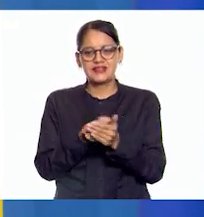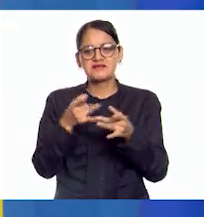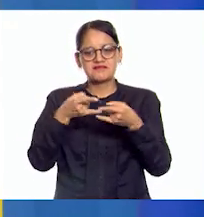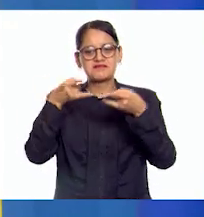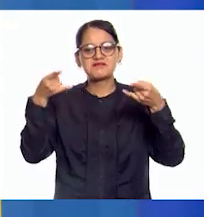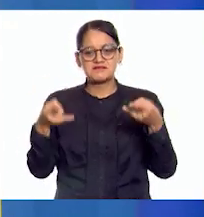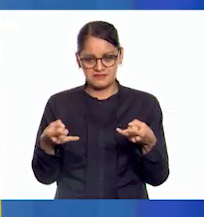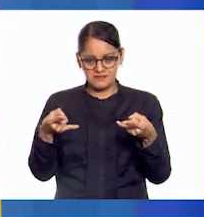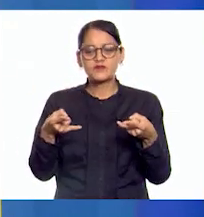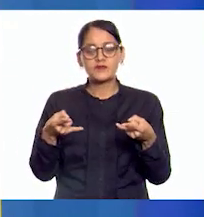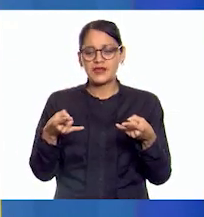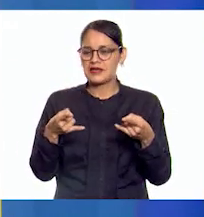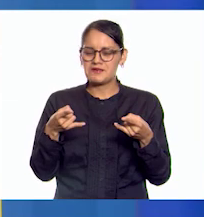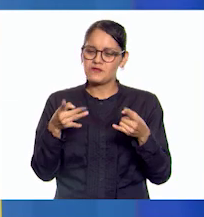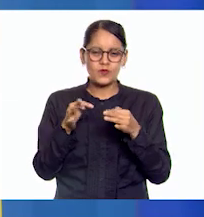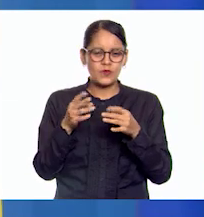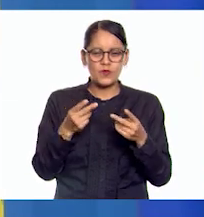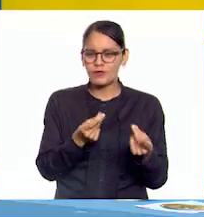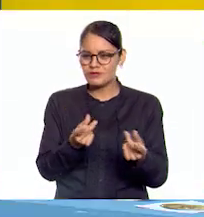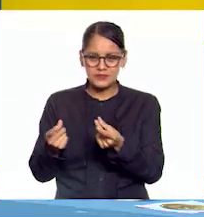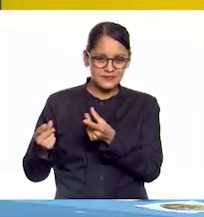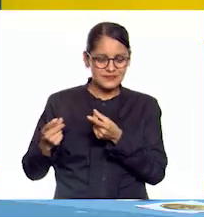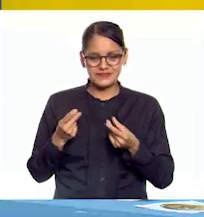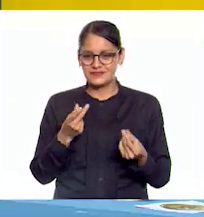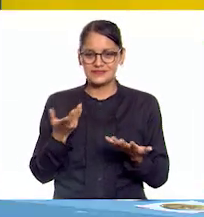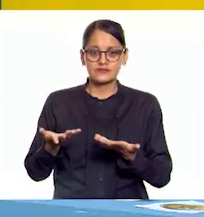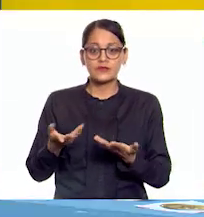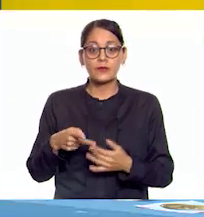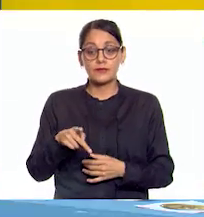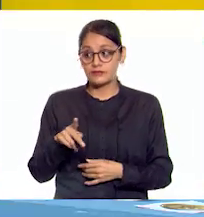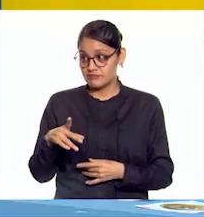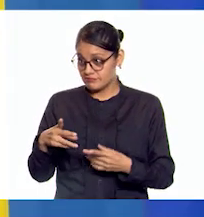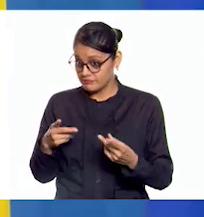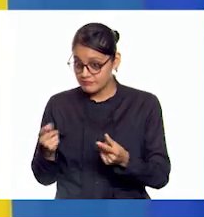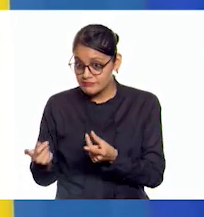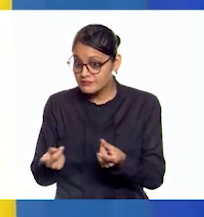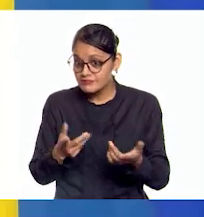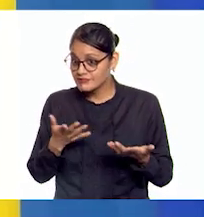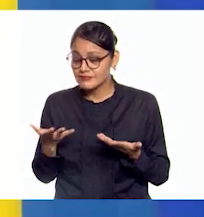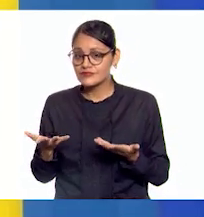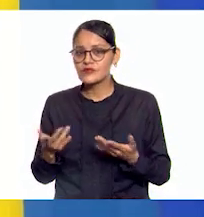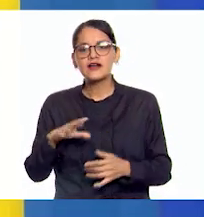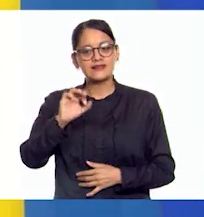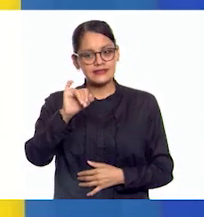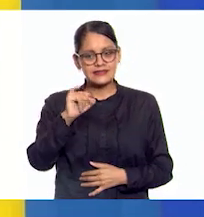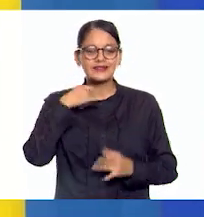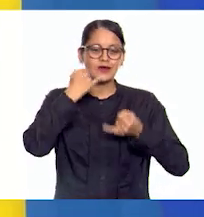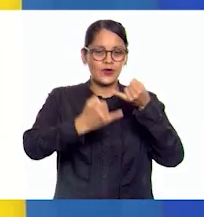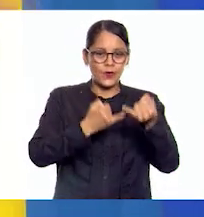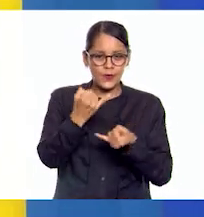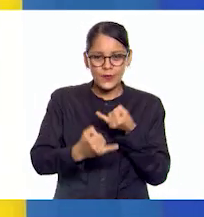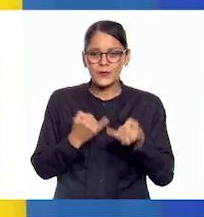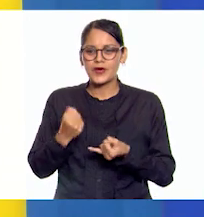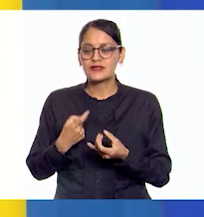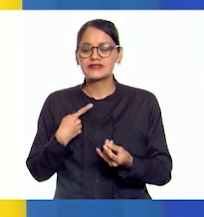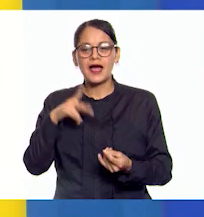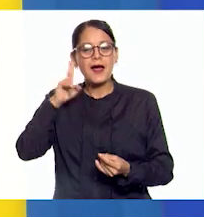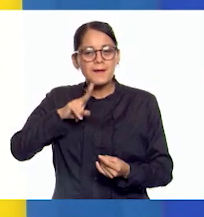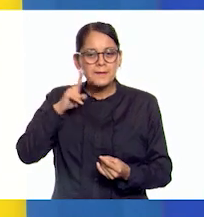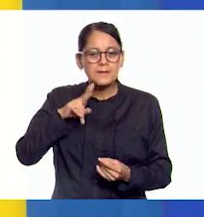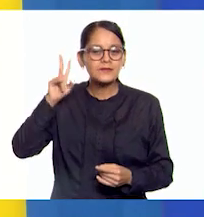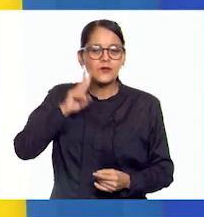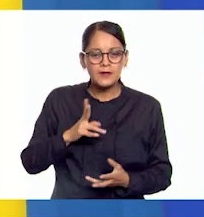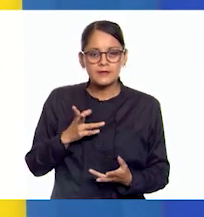Historia hiper, hiper, hiperactiva. ¿Hiperactiva? Sí, llena de juegos y retos que nos